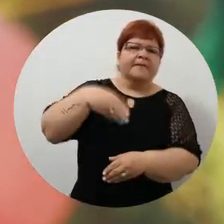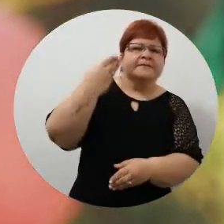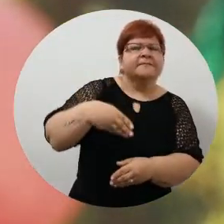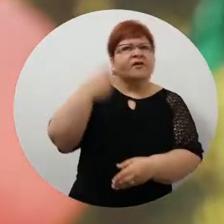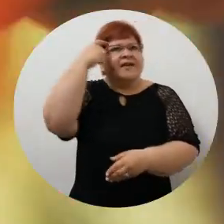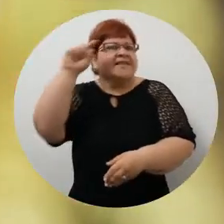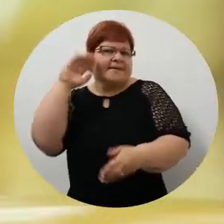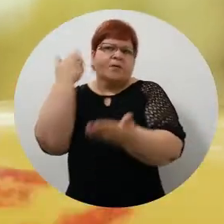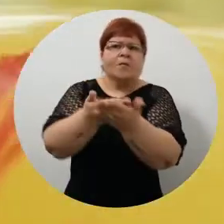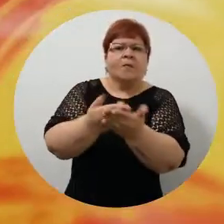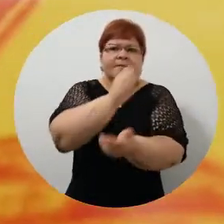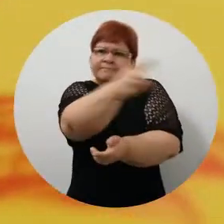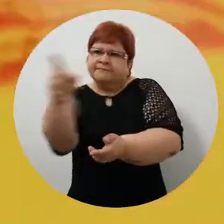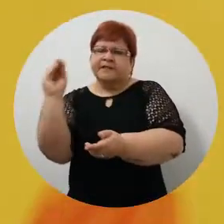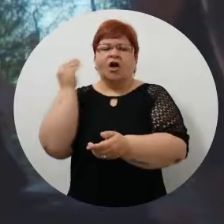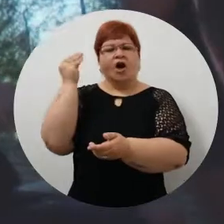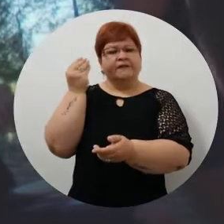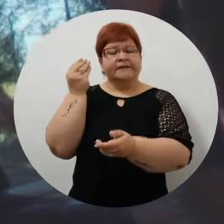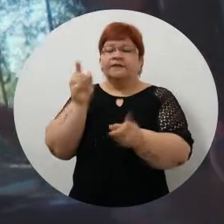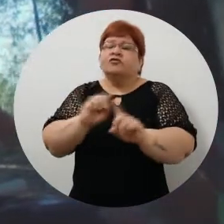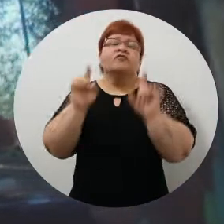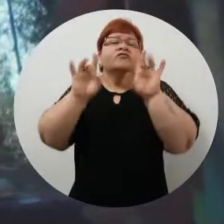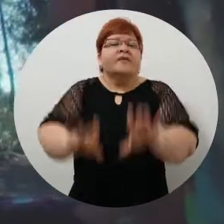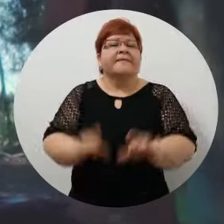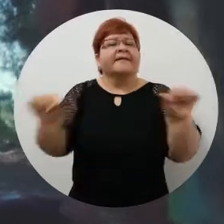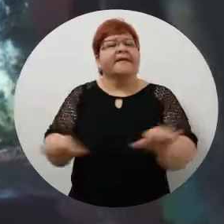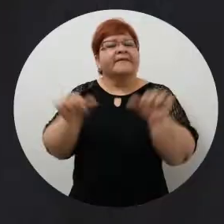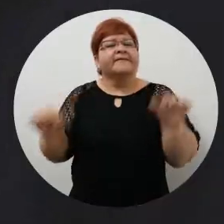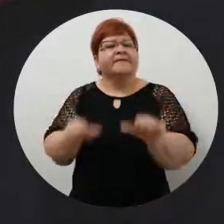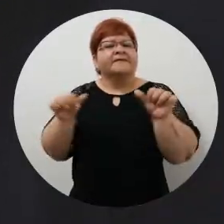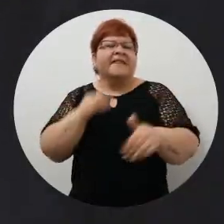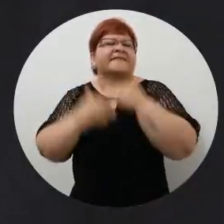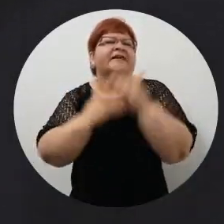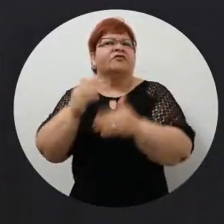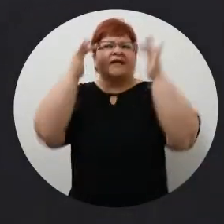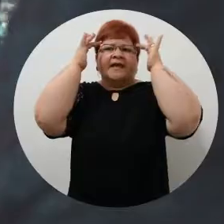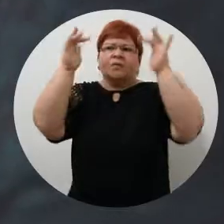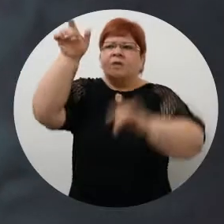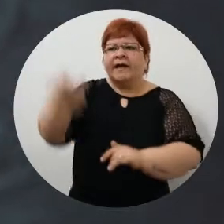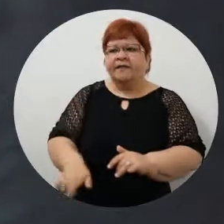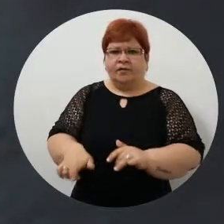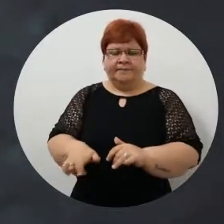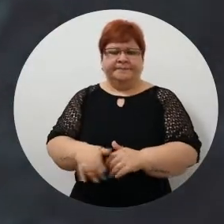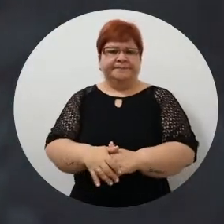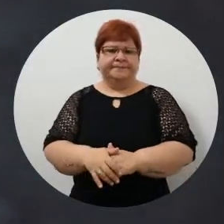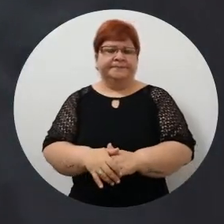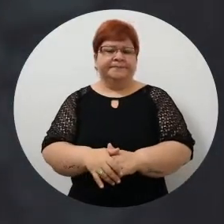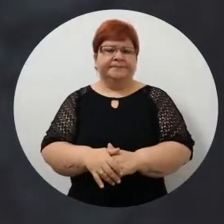traer sus ideas, puedan ellos construirlos y no sea meramente una actividad que desarrollen los educadores con ellos.